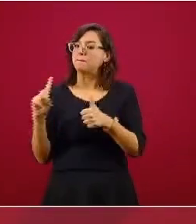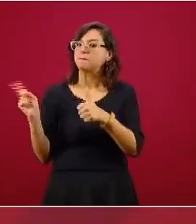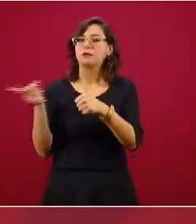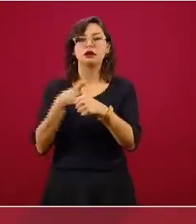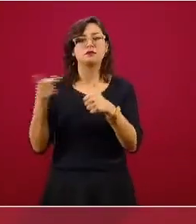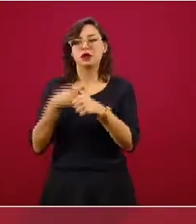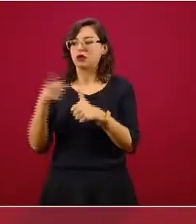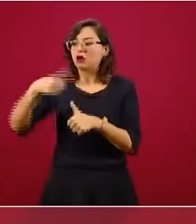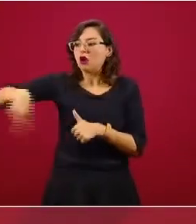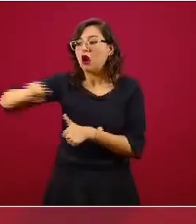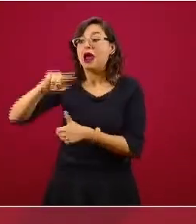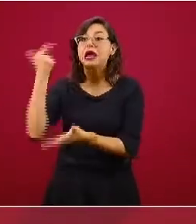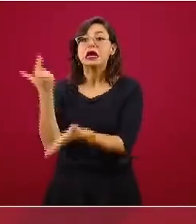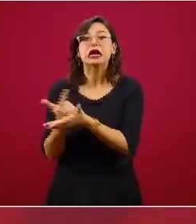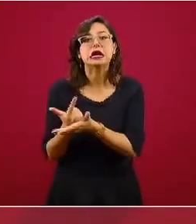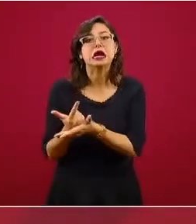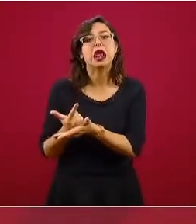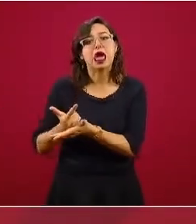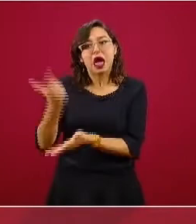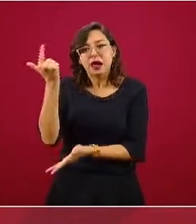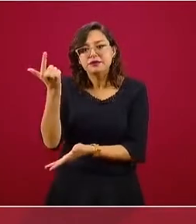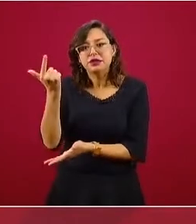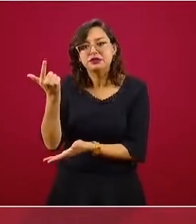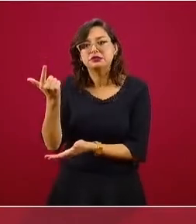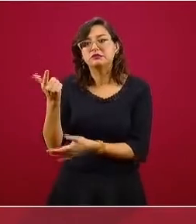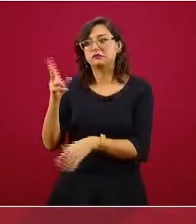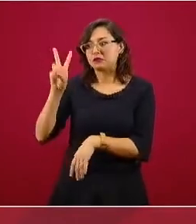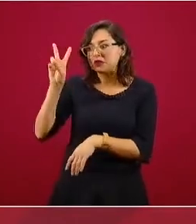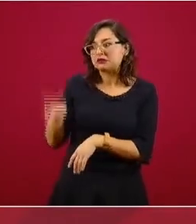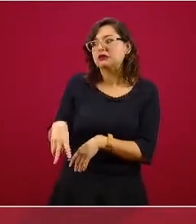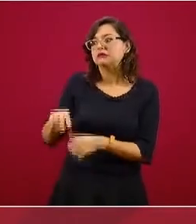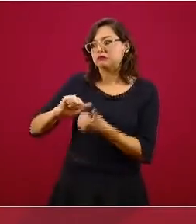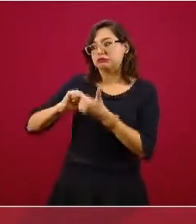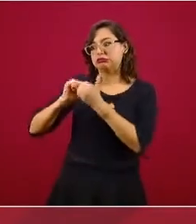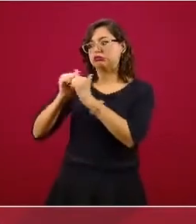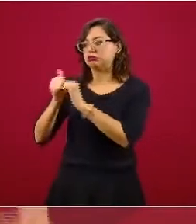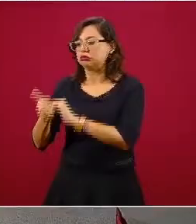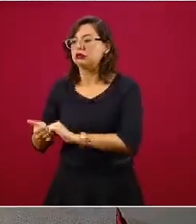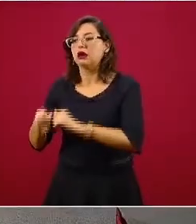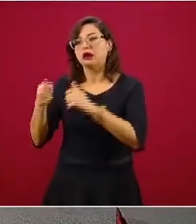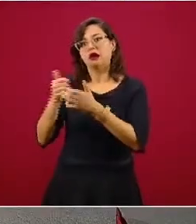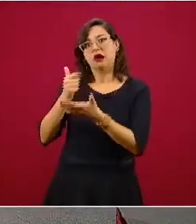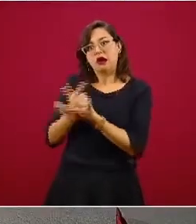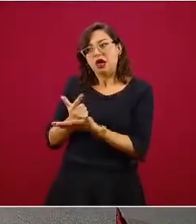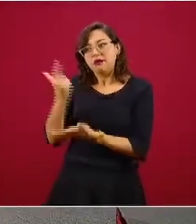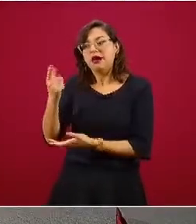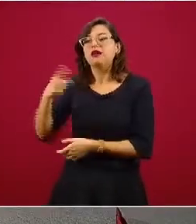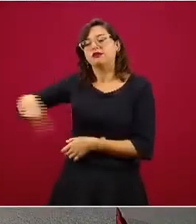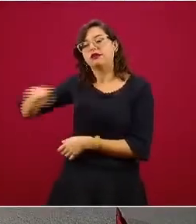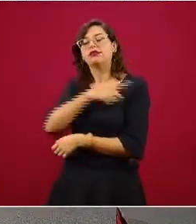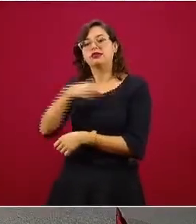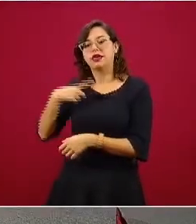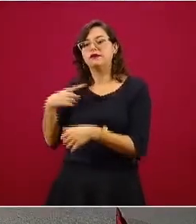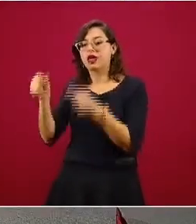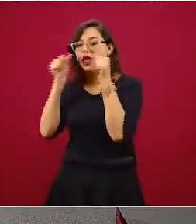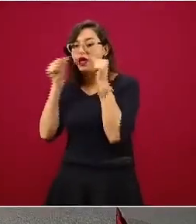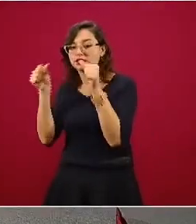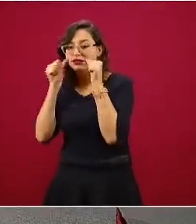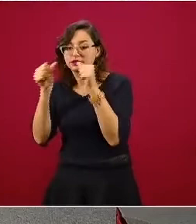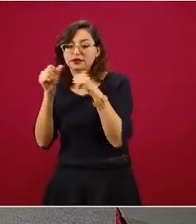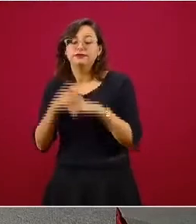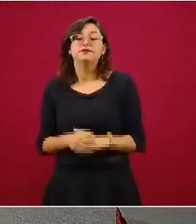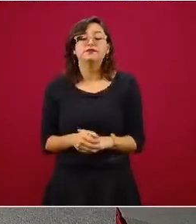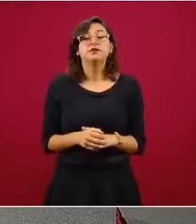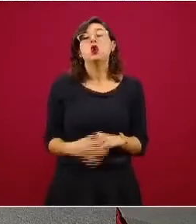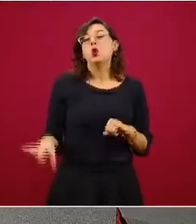las personas que están complicándose o que tienen alto riesgo de complicarse. Termino con su inquietud, que me parece muy